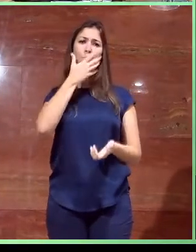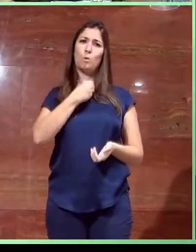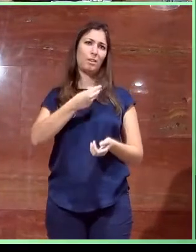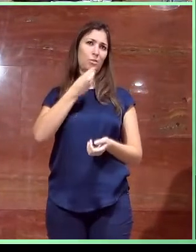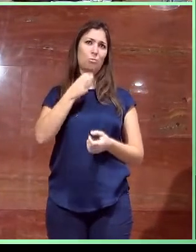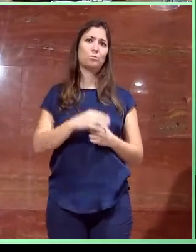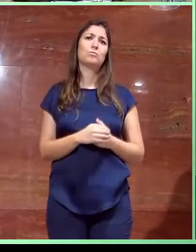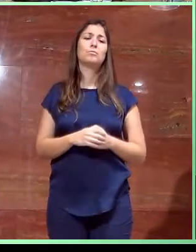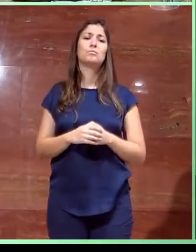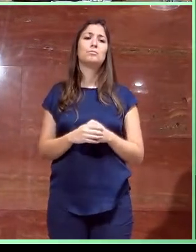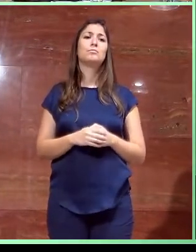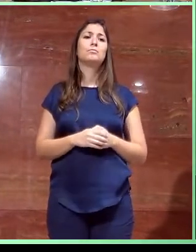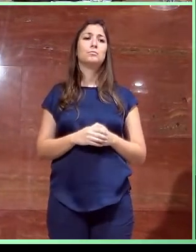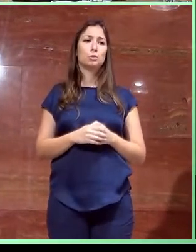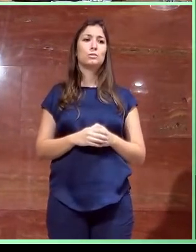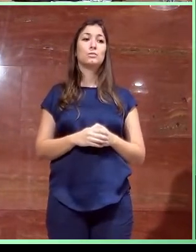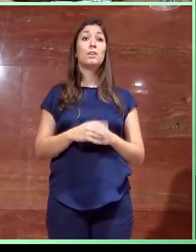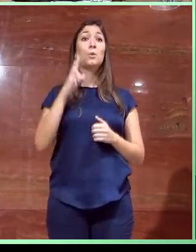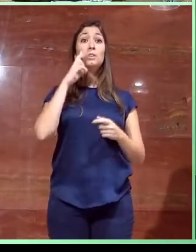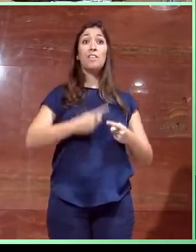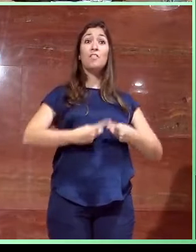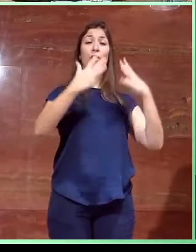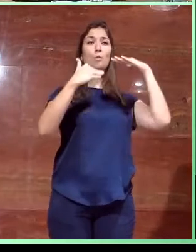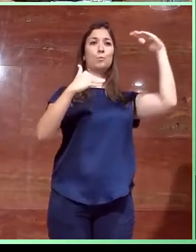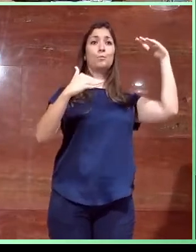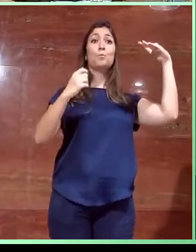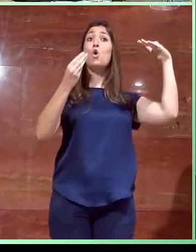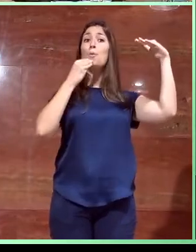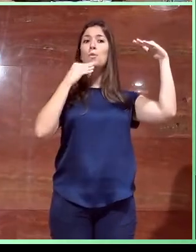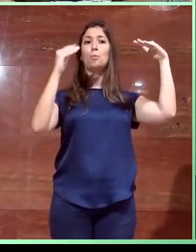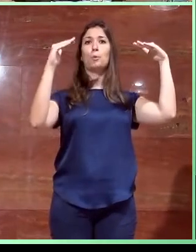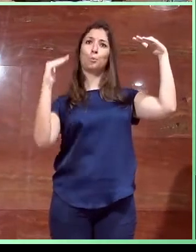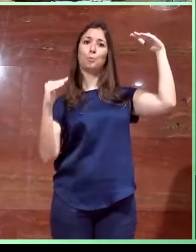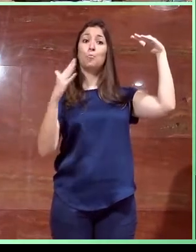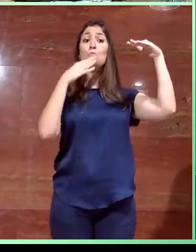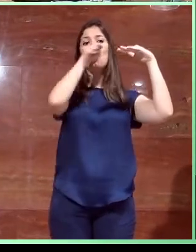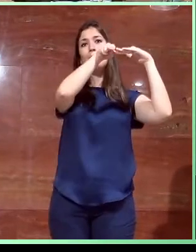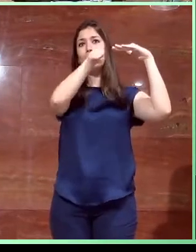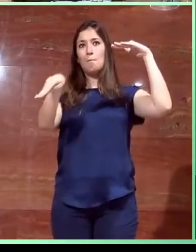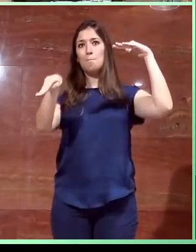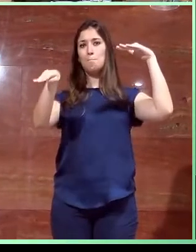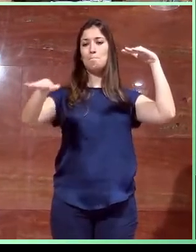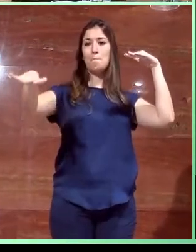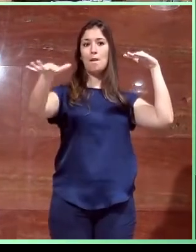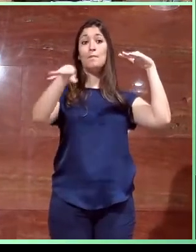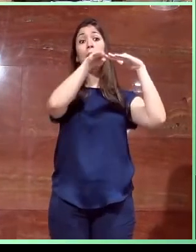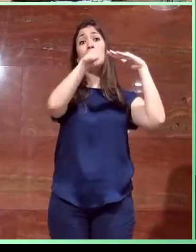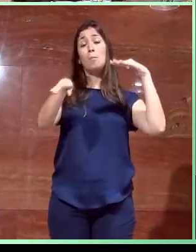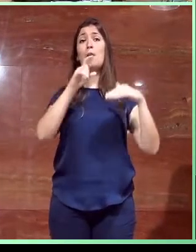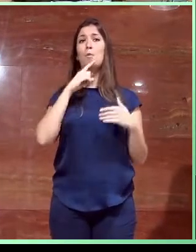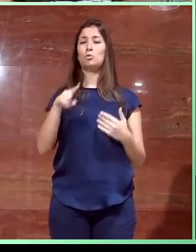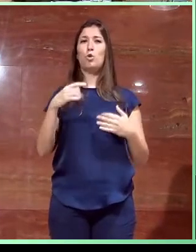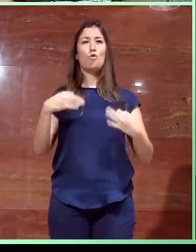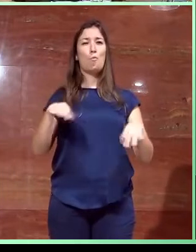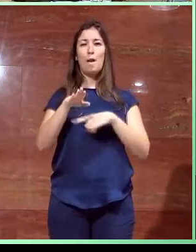que está a un nivel inferior que el resto del edificio. por lo tanto, en este caso sí que tiene una rampa. Esta rampa es algo más inclinada de lo